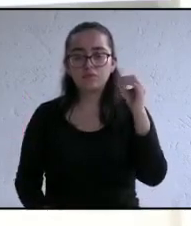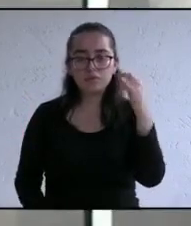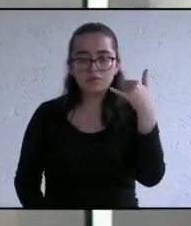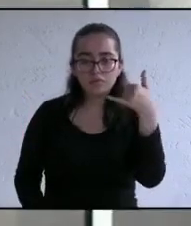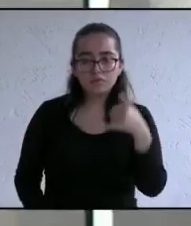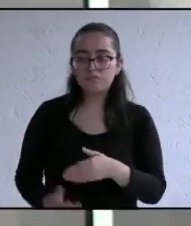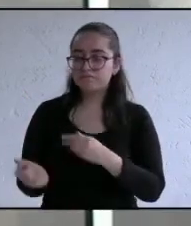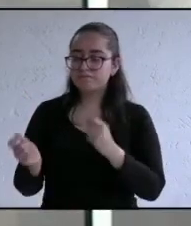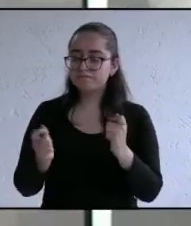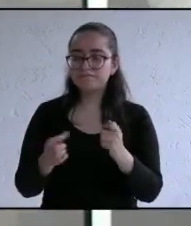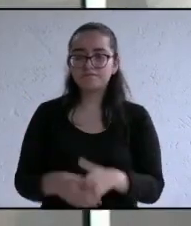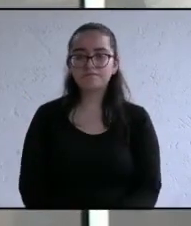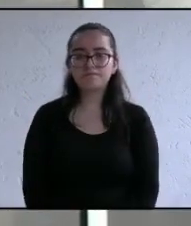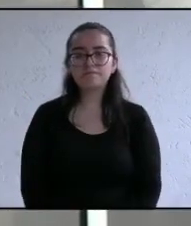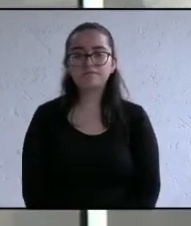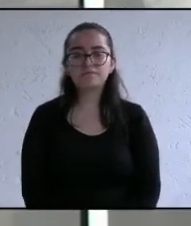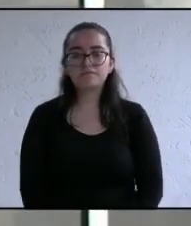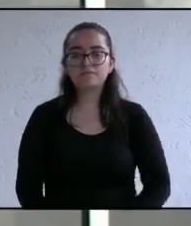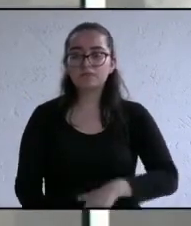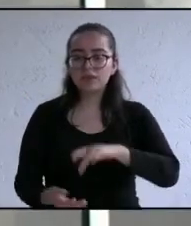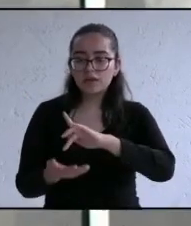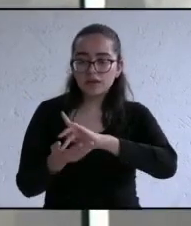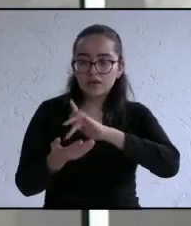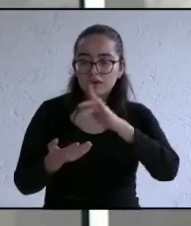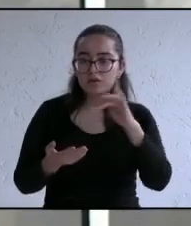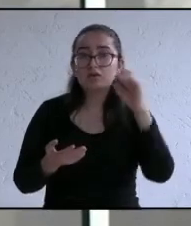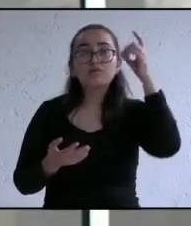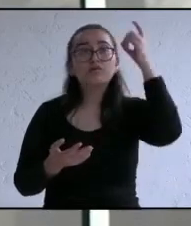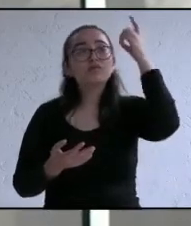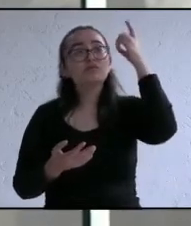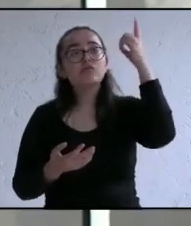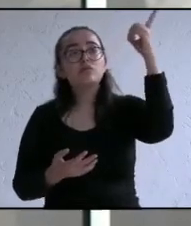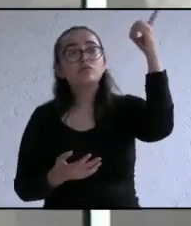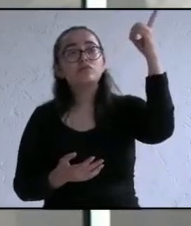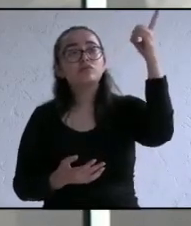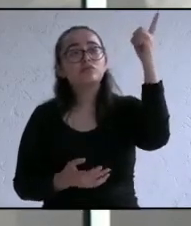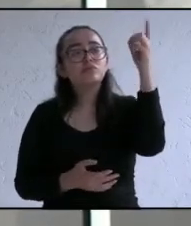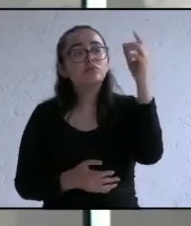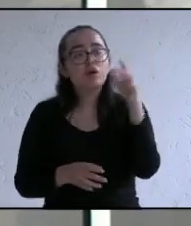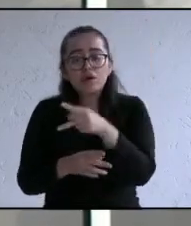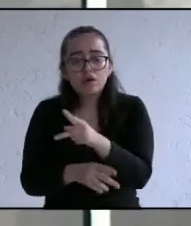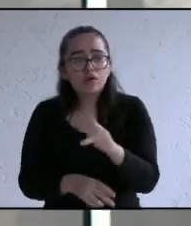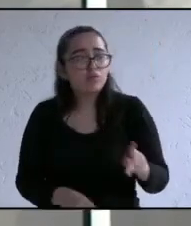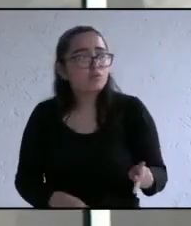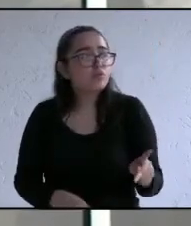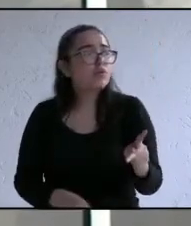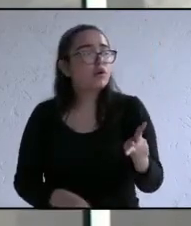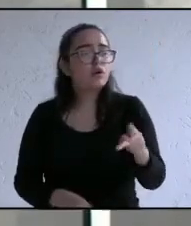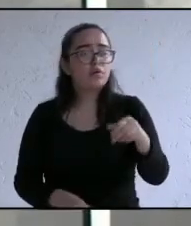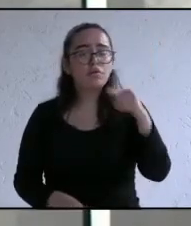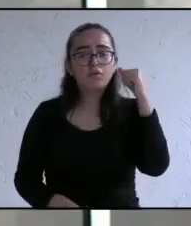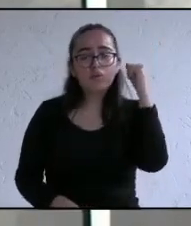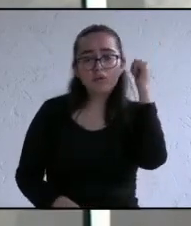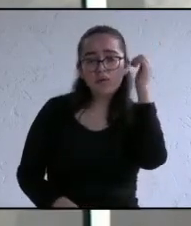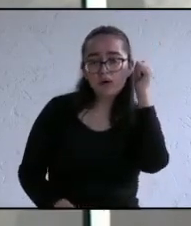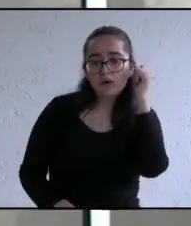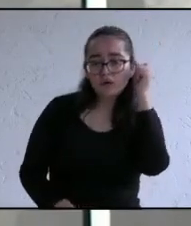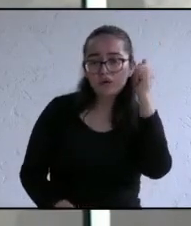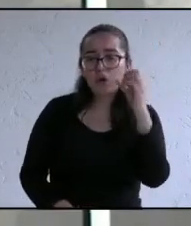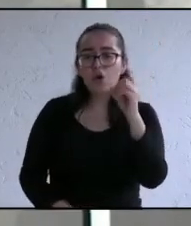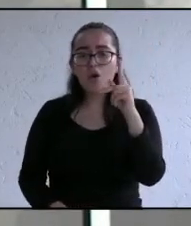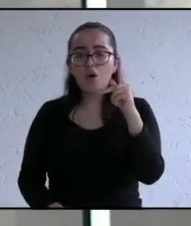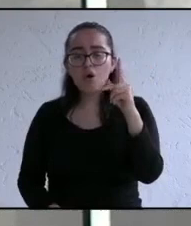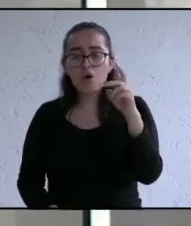adelante candidato agradezco primeramente a Dios y al pueblo actopeño por acompañarme en este debate al Ople por